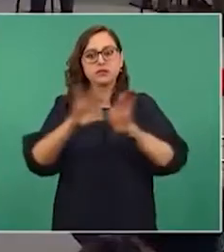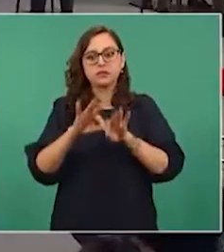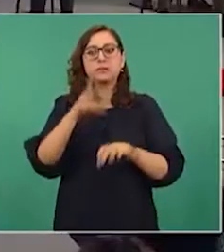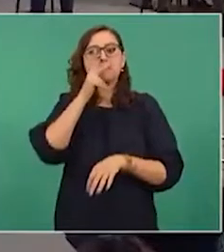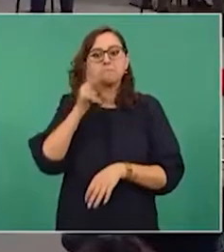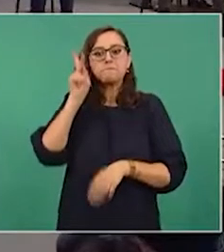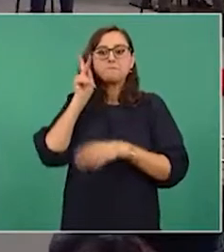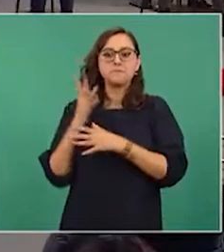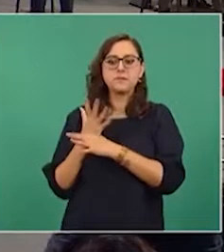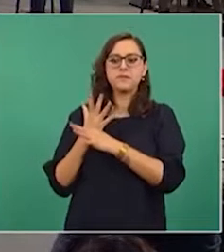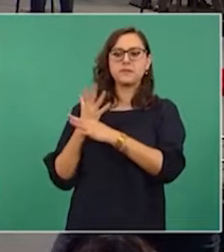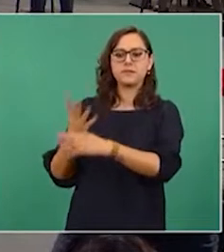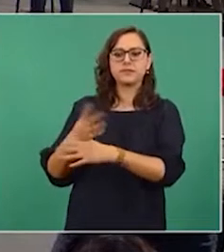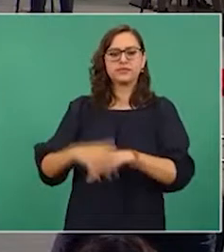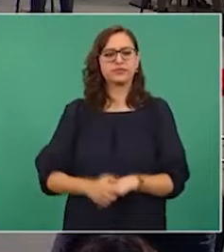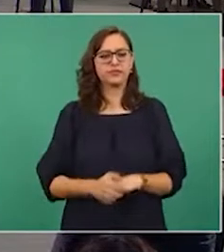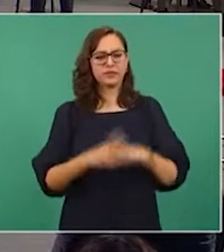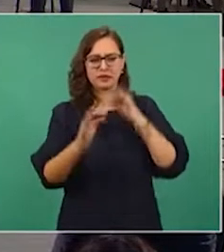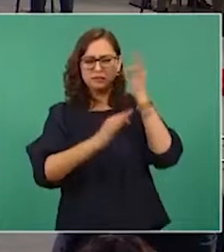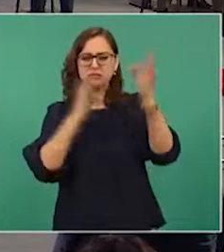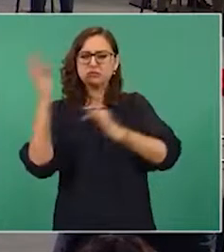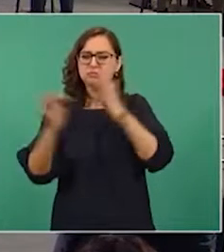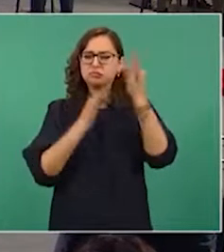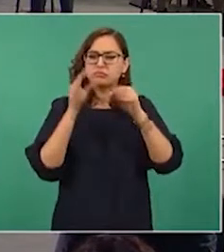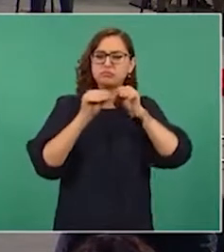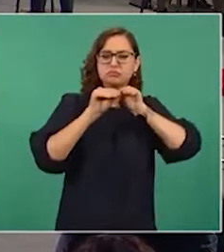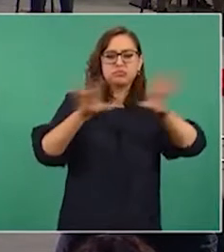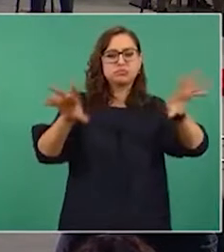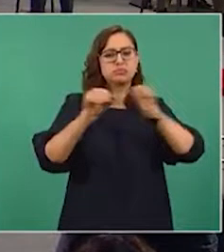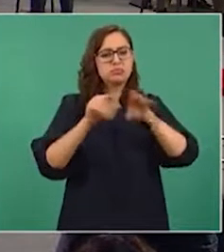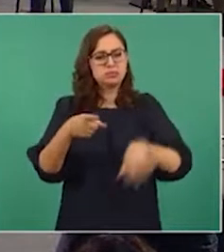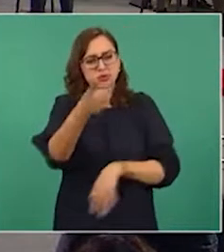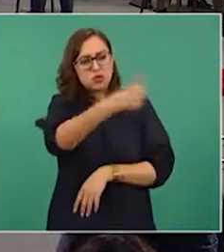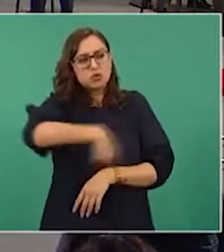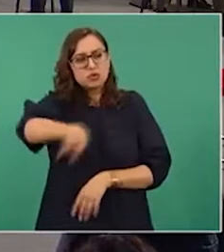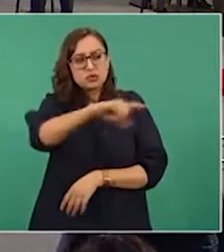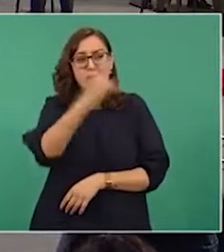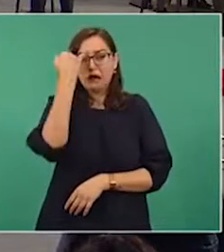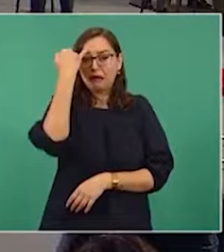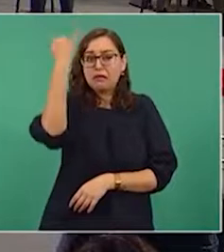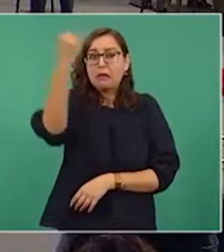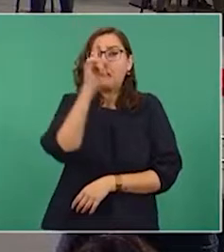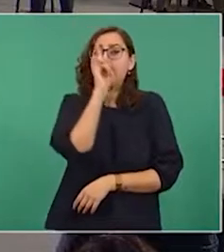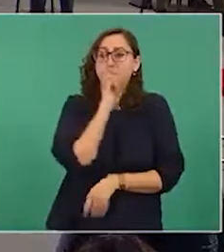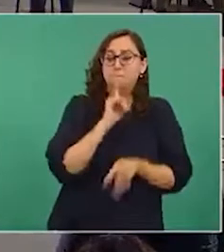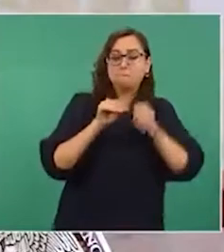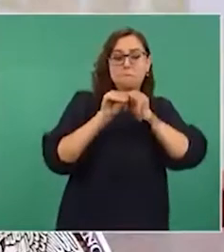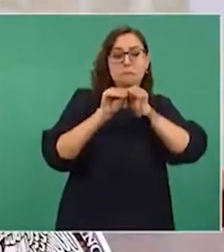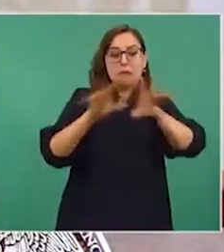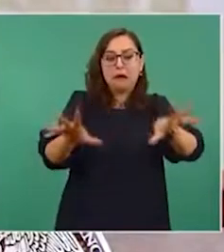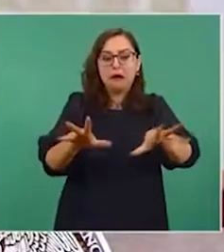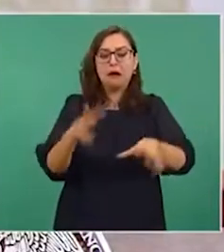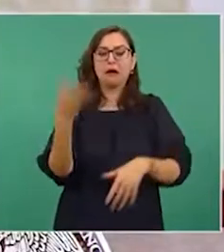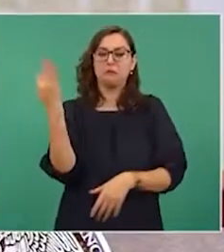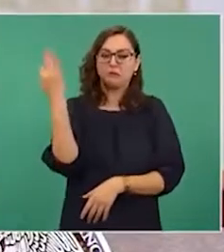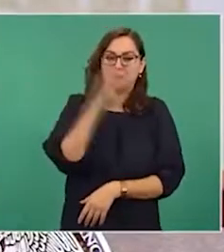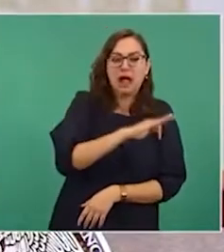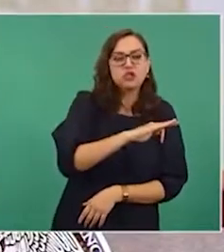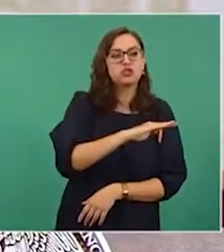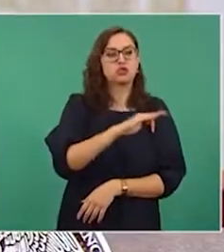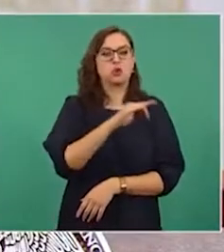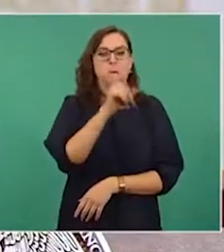de comunicación pido que terminen con la lógica de la posverdad, la desinformación, la difamación,